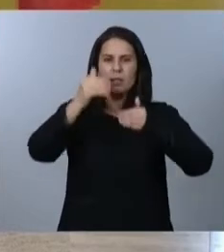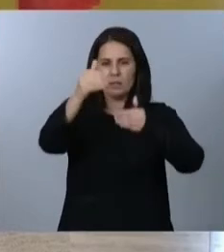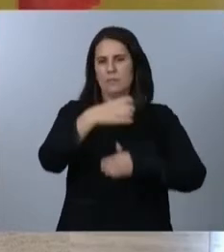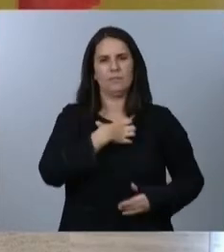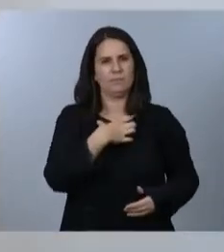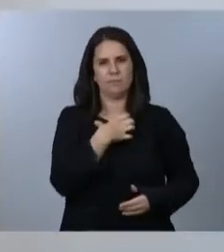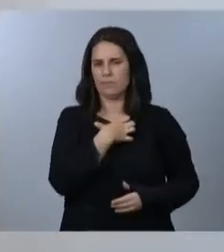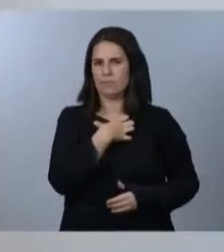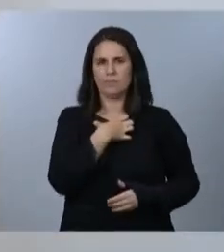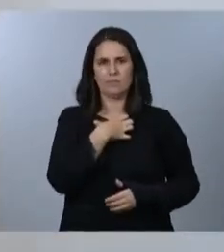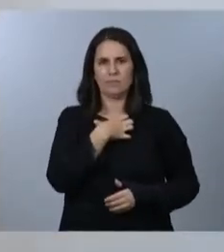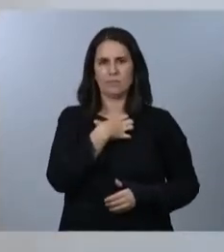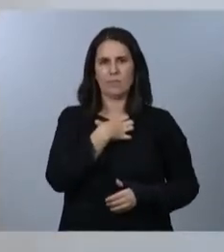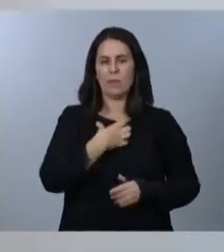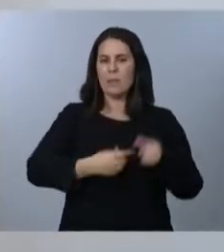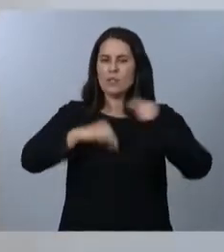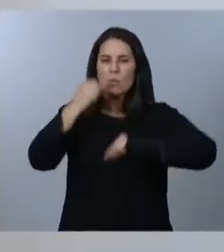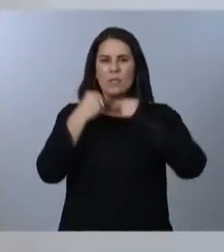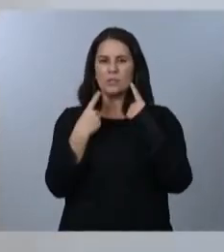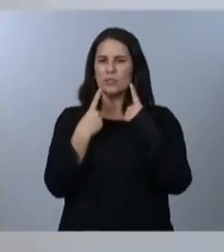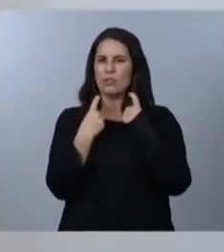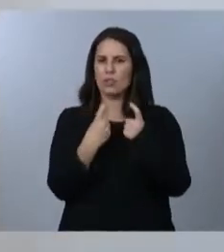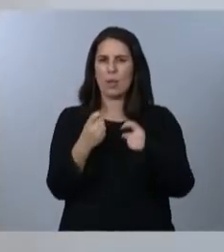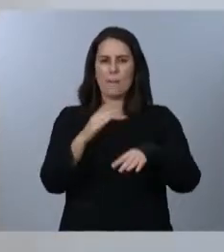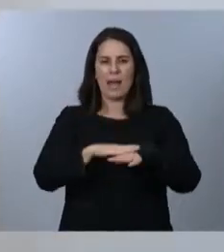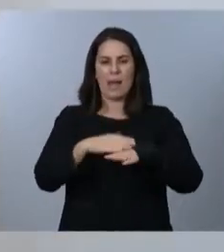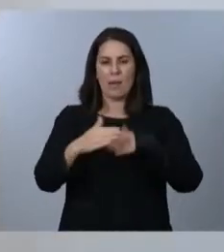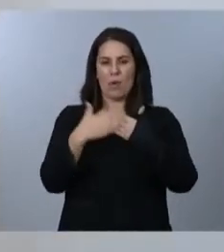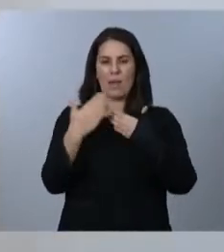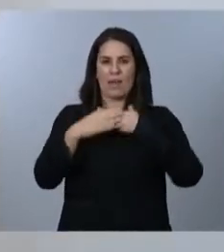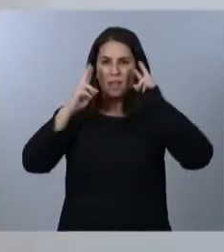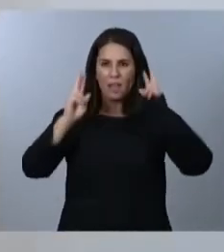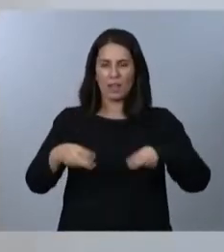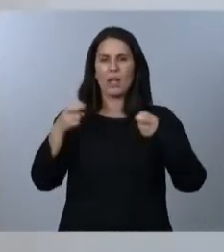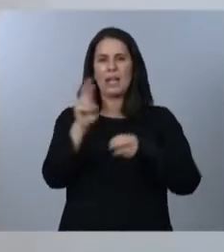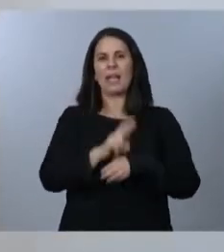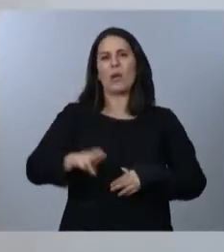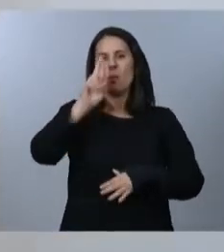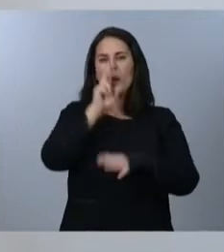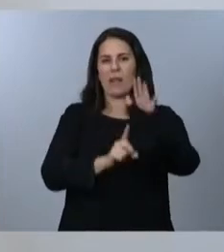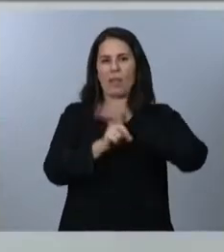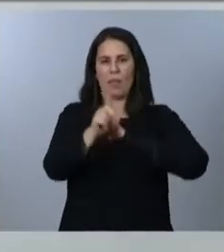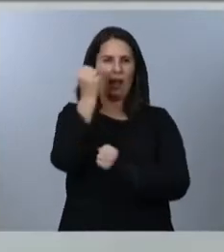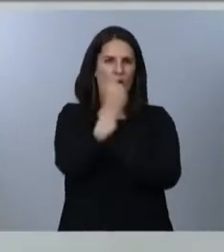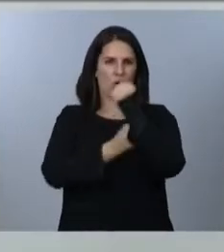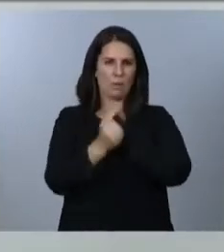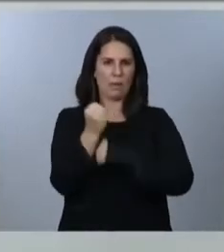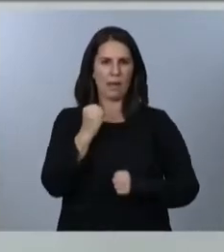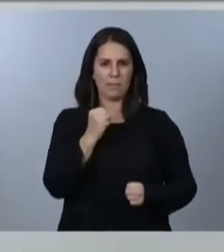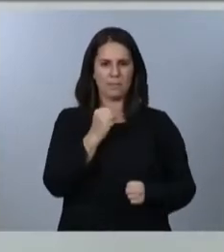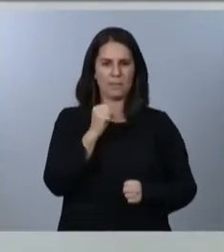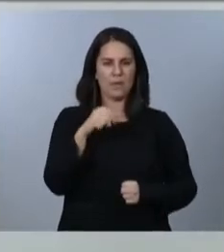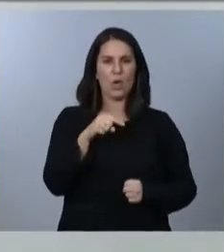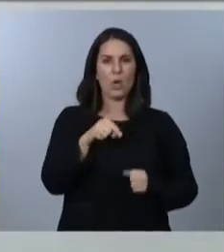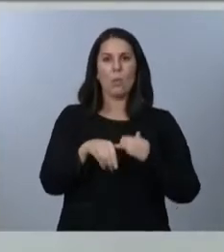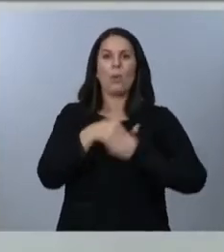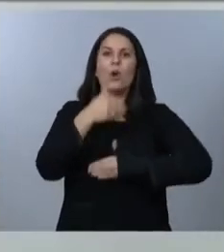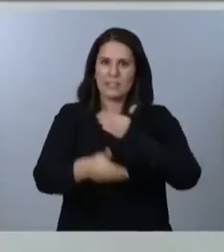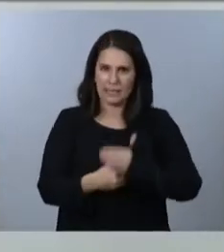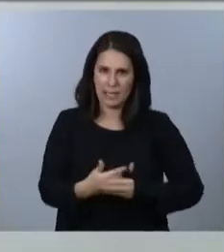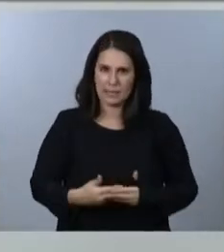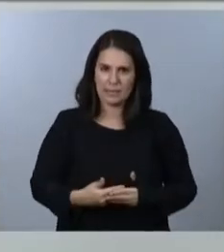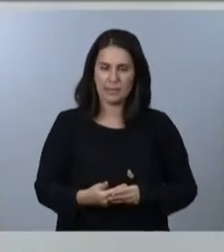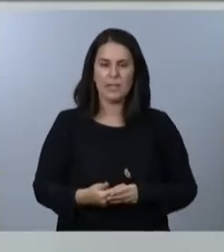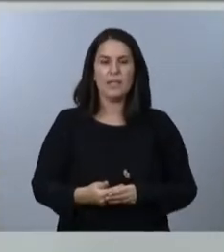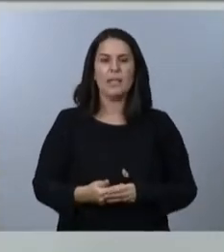presupuestos indispensables para la modernización y la recuperación de nuestra economía, son unos presupuestos progresistas y son los presupuestos,